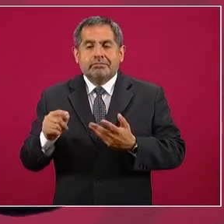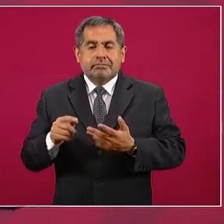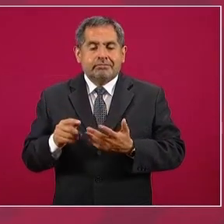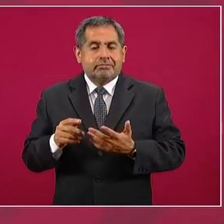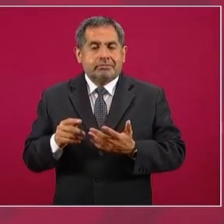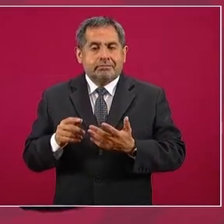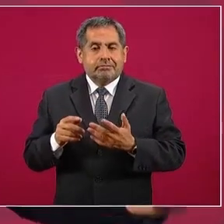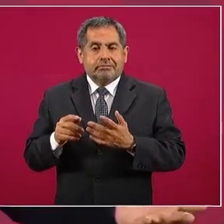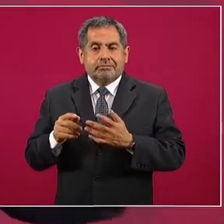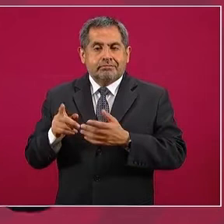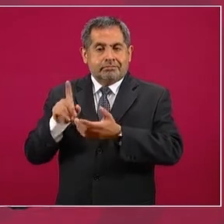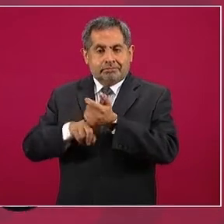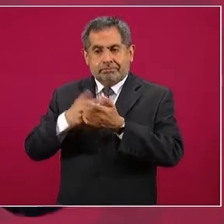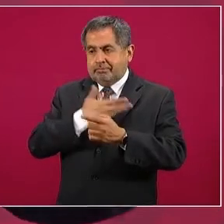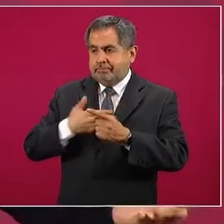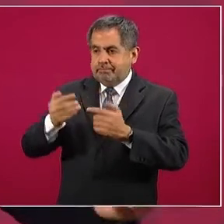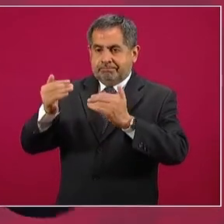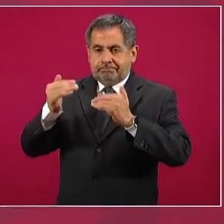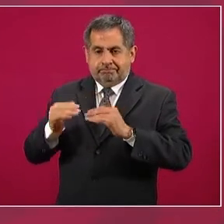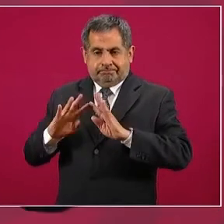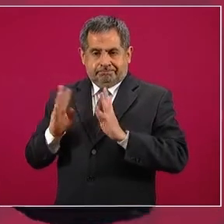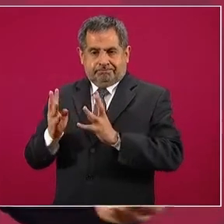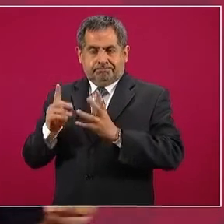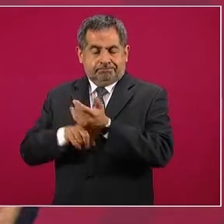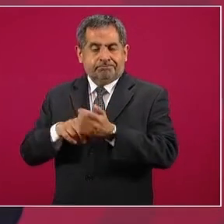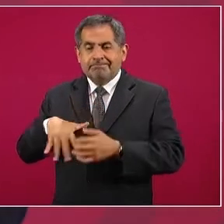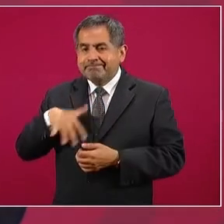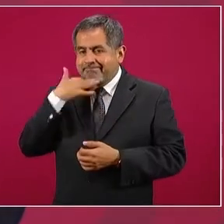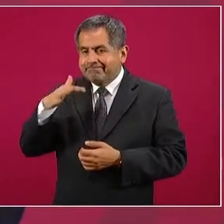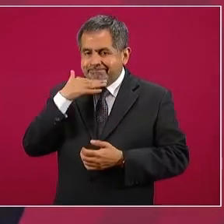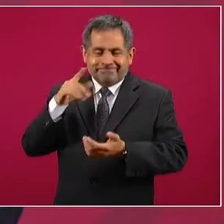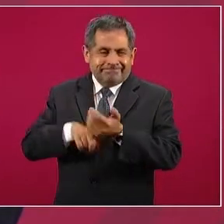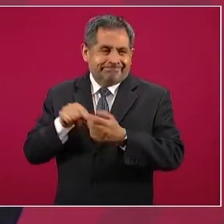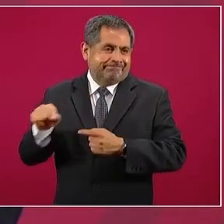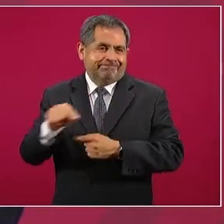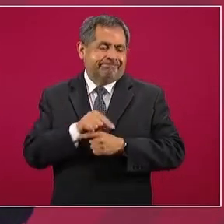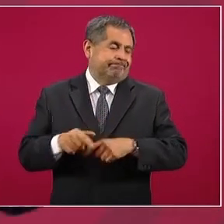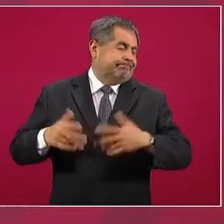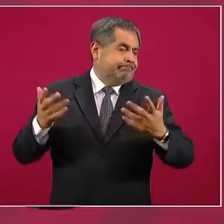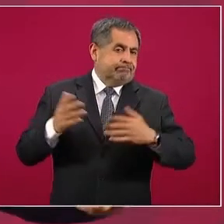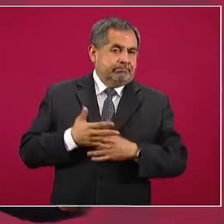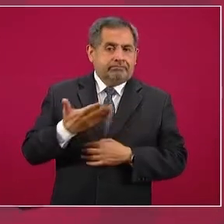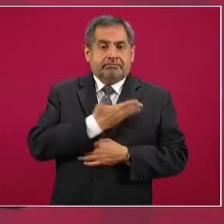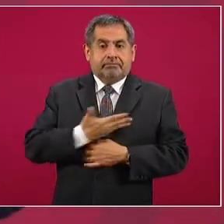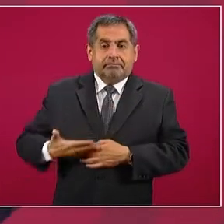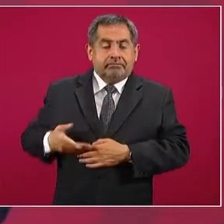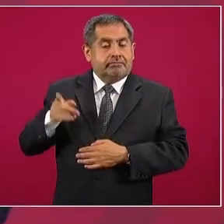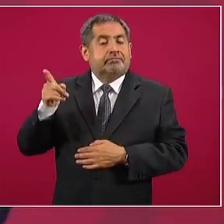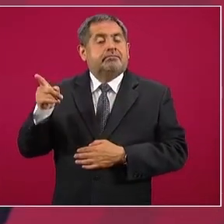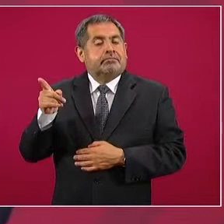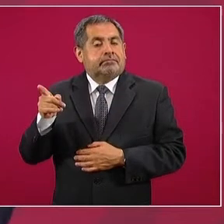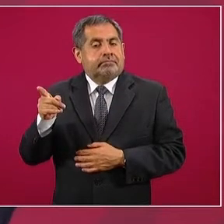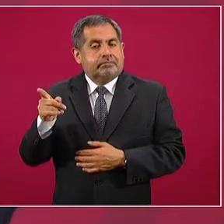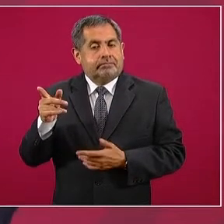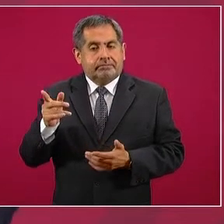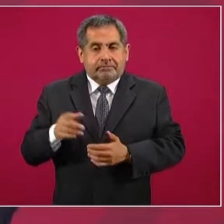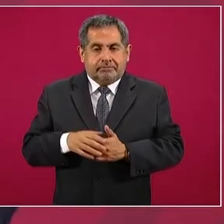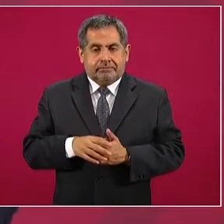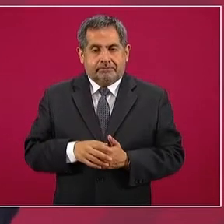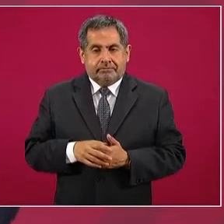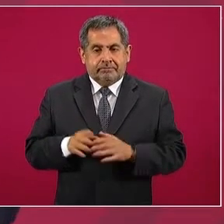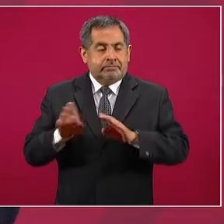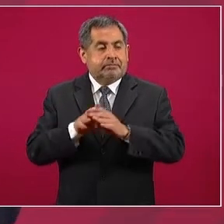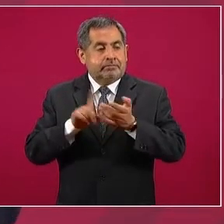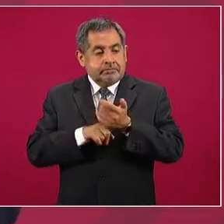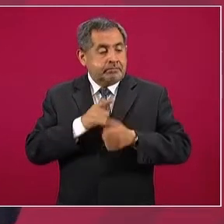lo rodean son corruptos y el presidente no